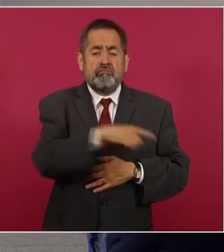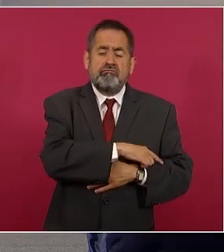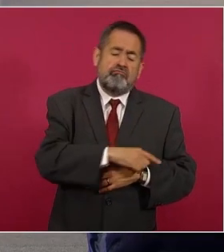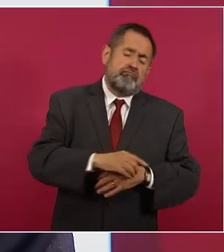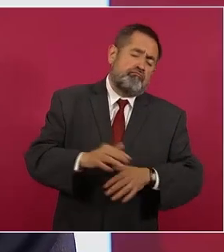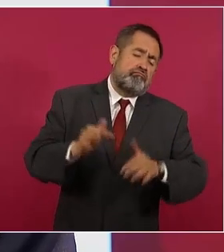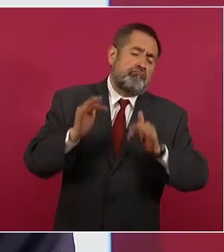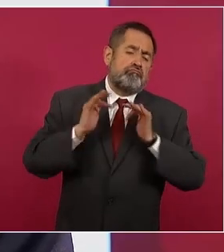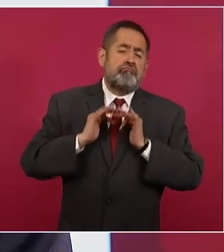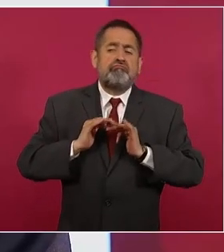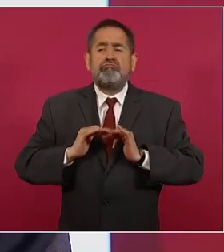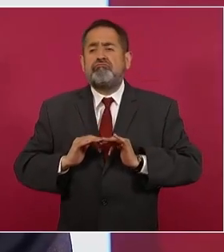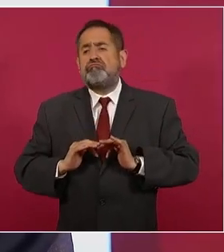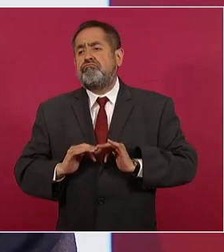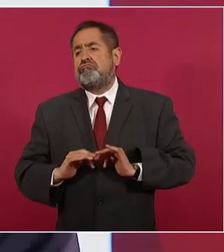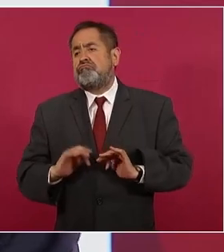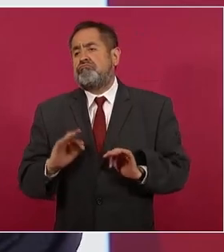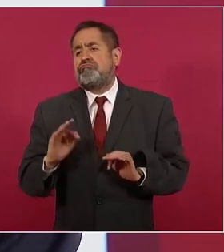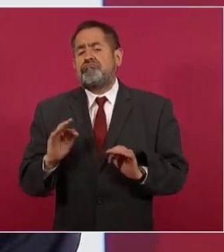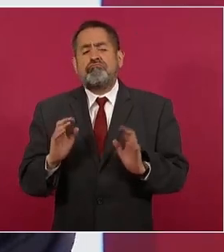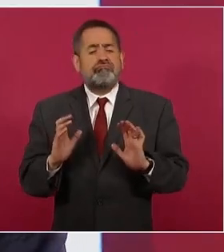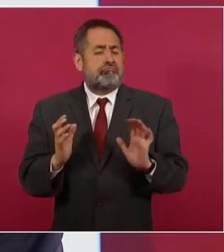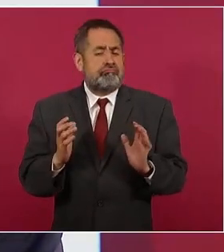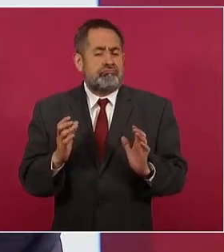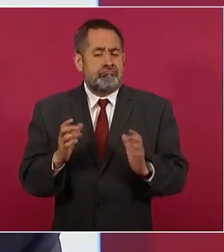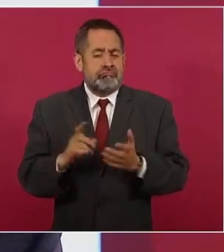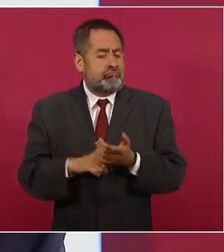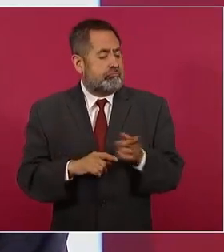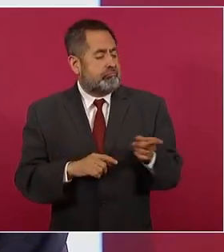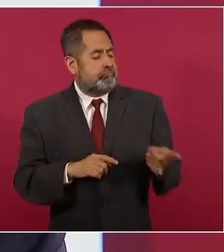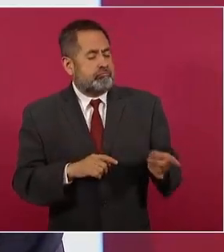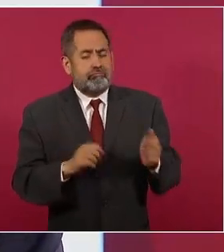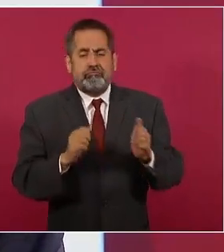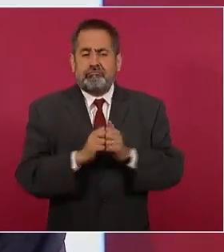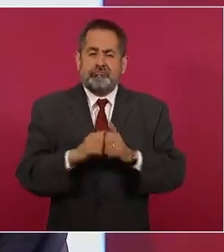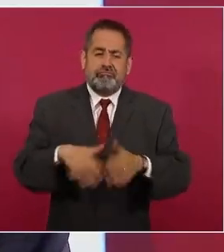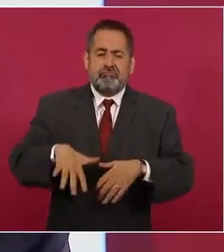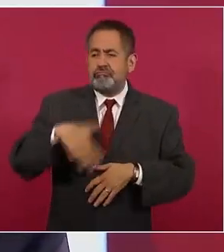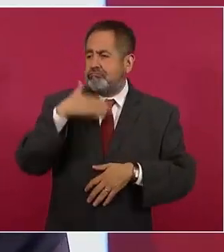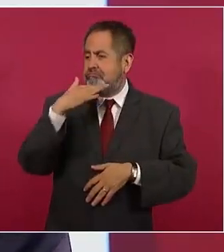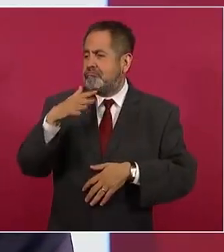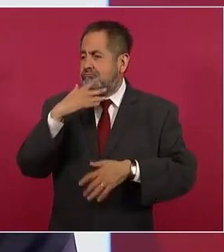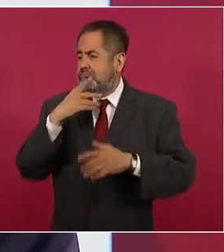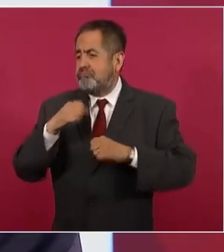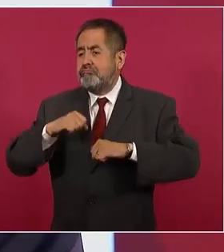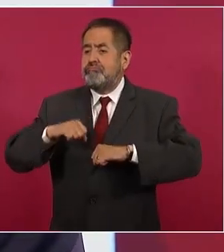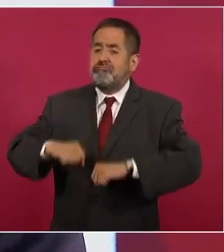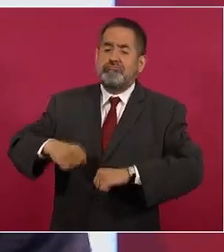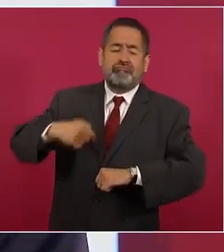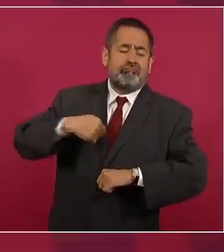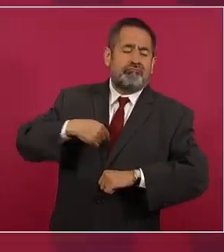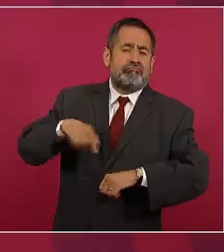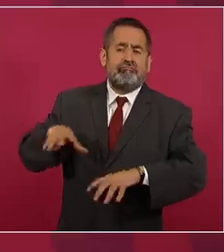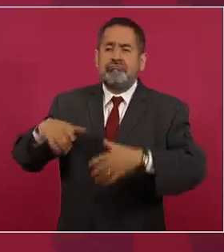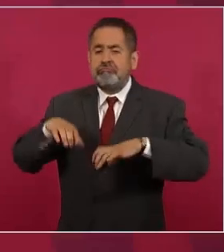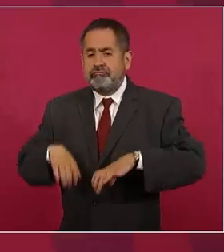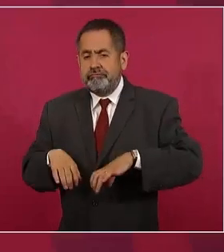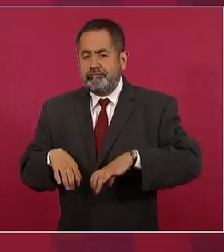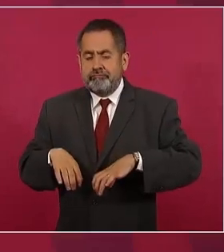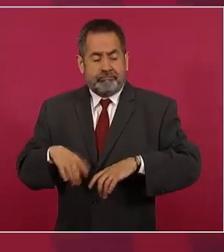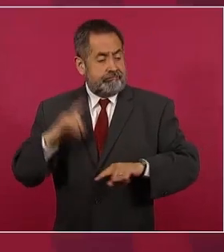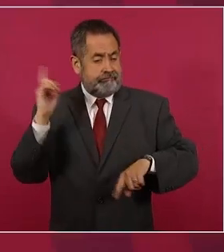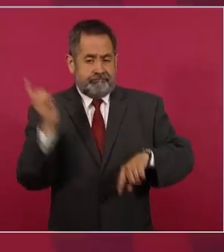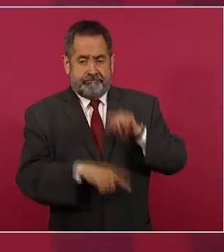con el régimen de corrupción y de privilegios, ahora están